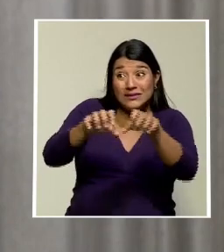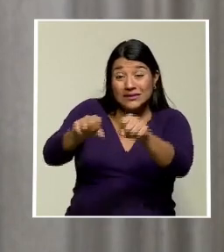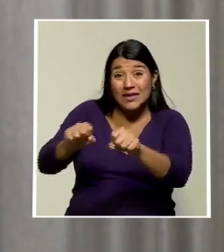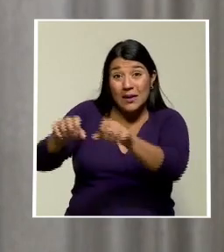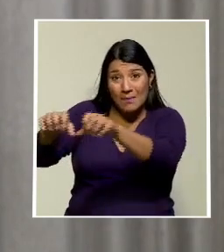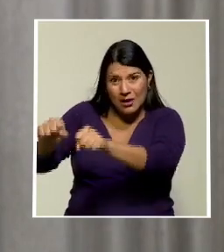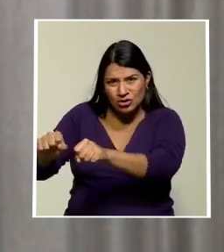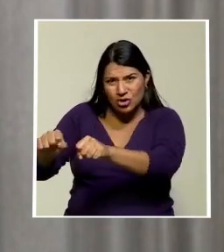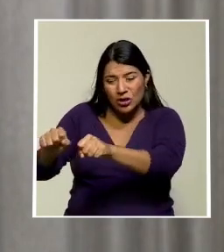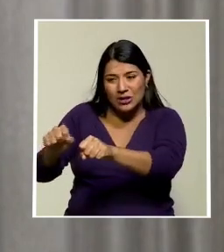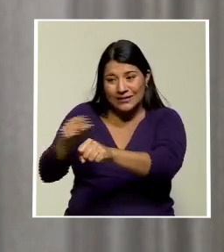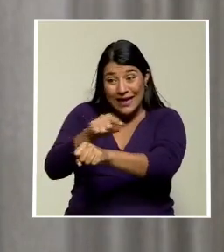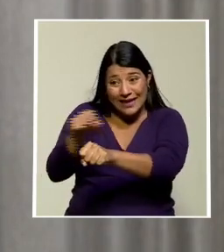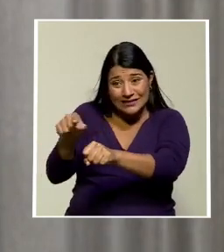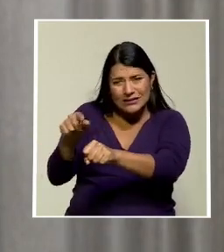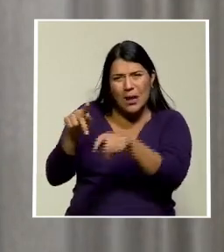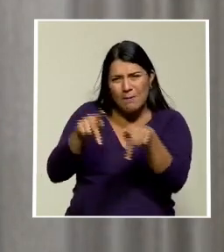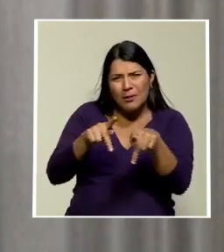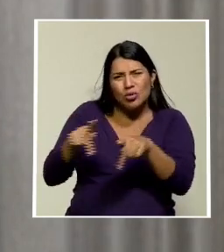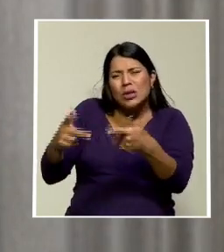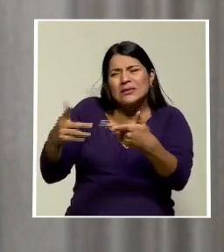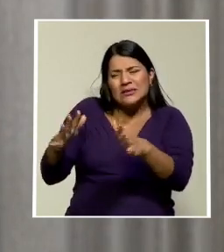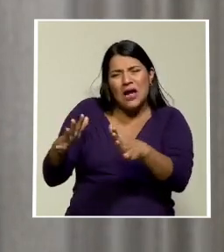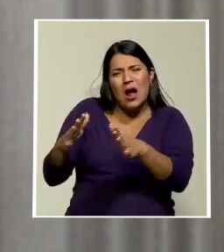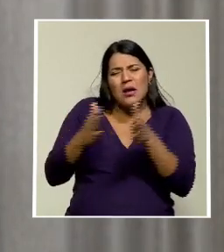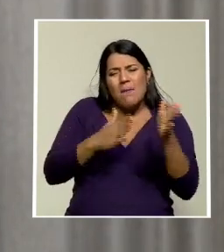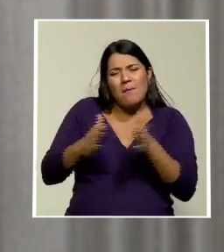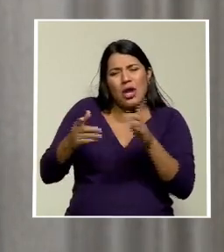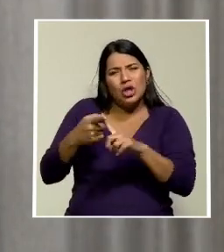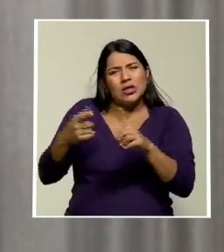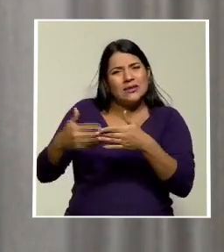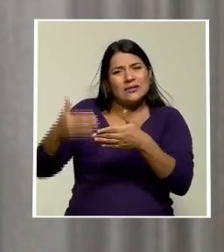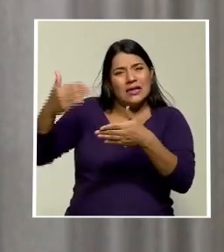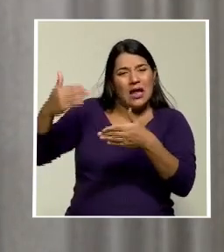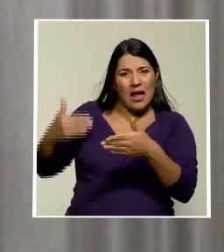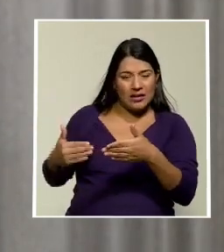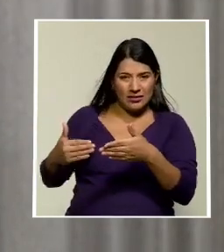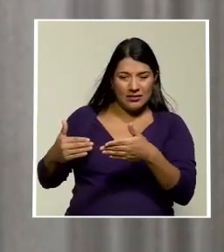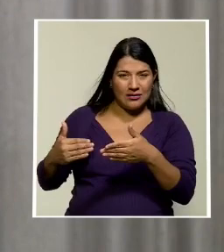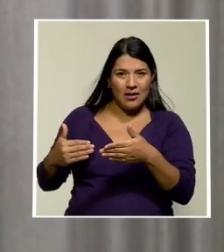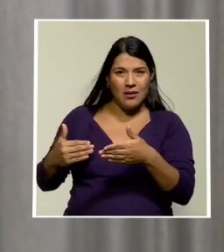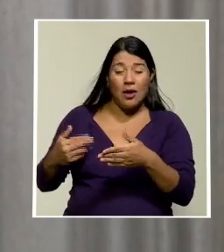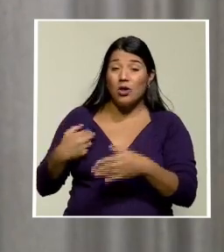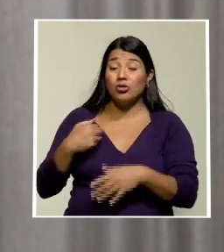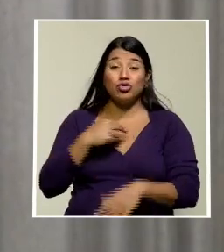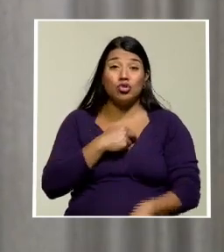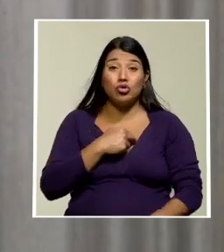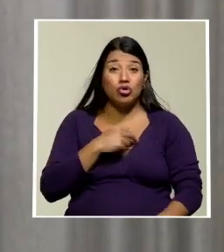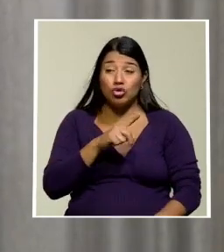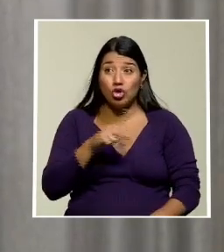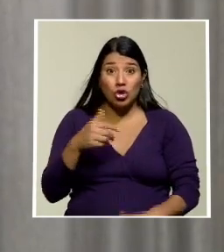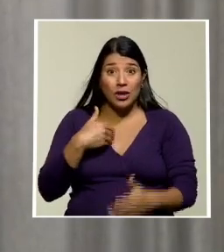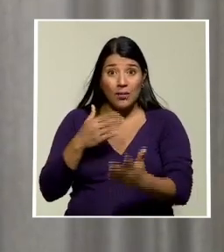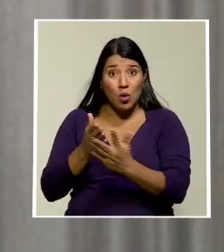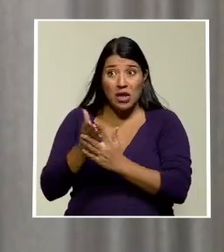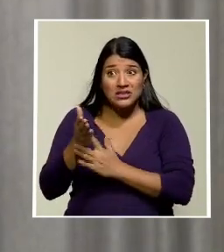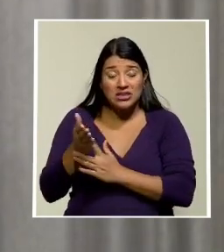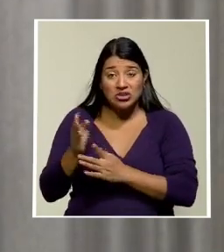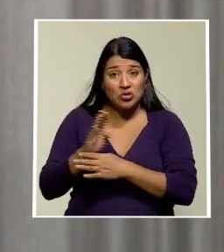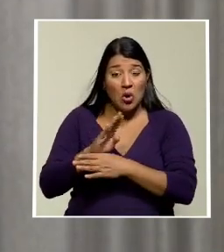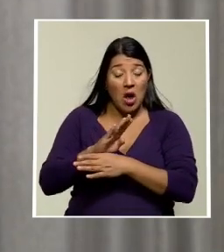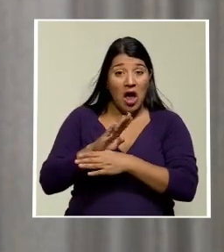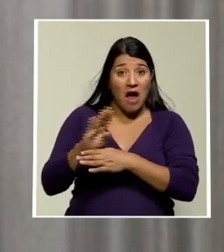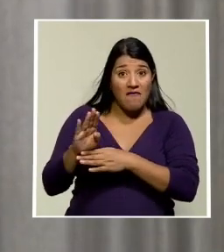venido planificando con tiempo. Básicamente no hemos tenido acceso a fondos de avales. No hemos tenido acceso a banca de desarrollo.